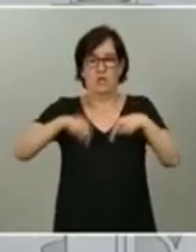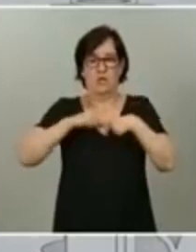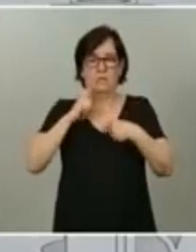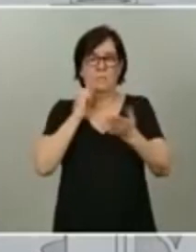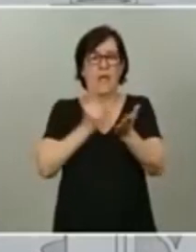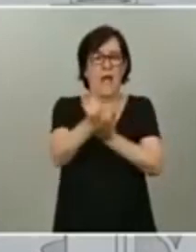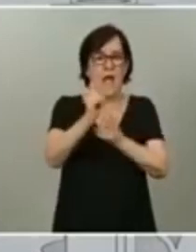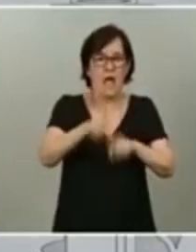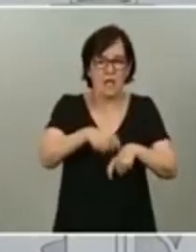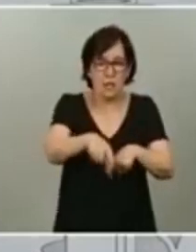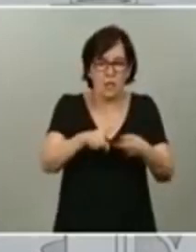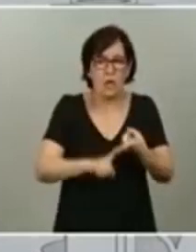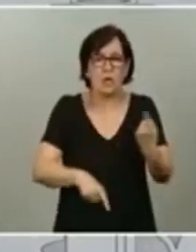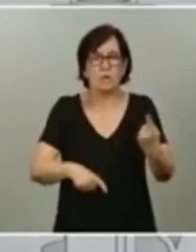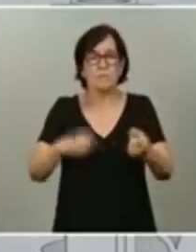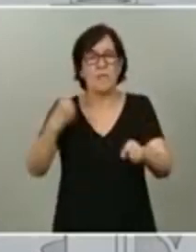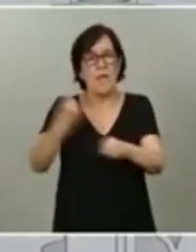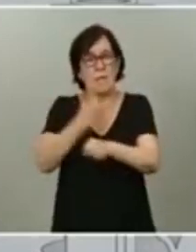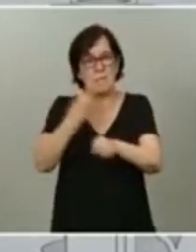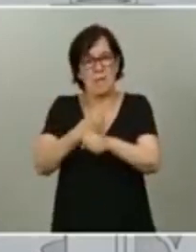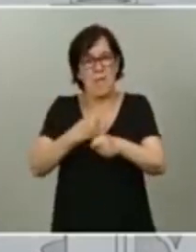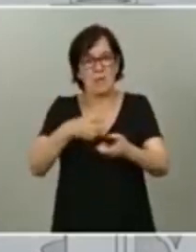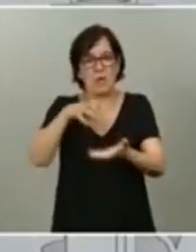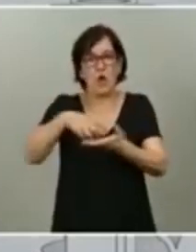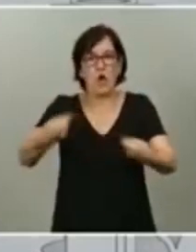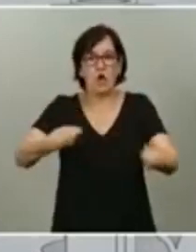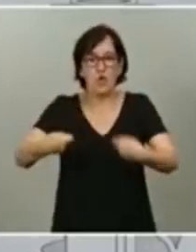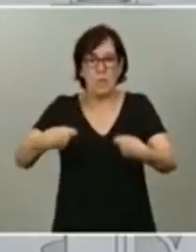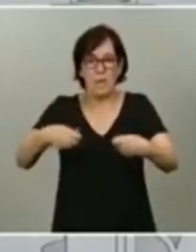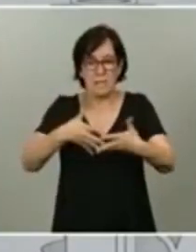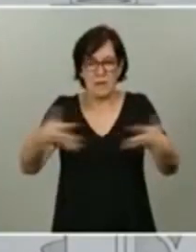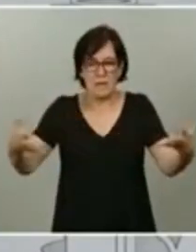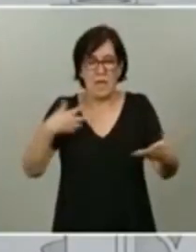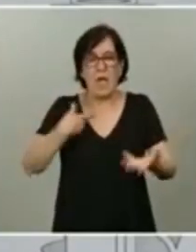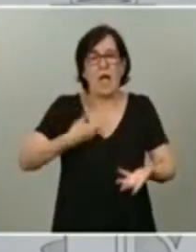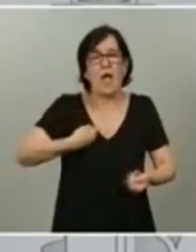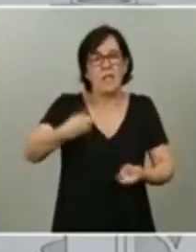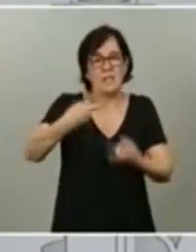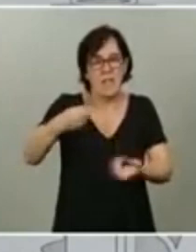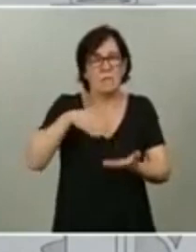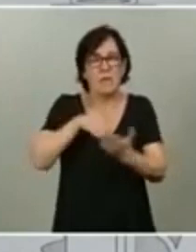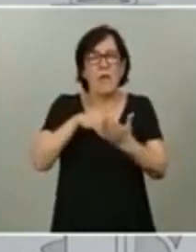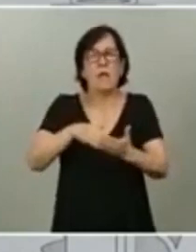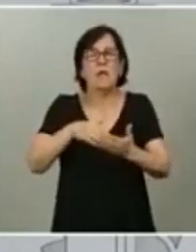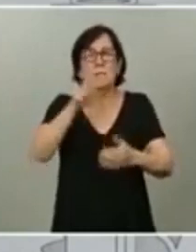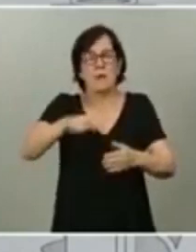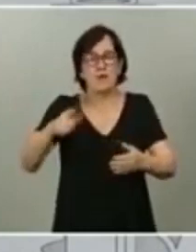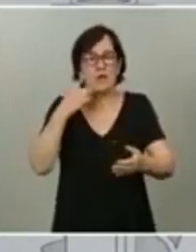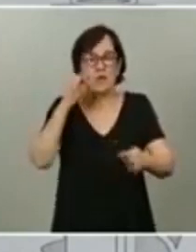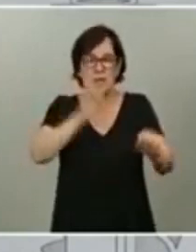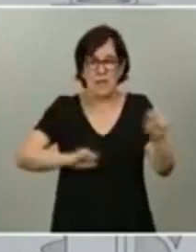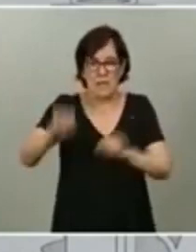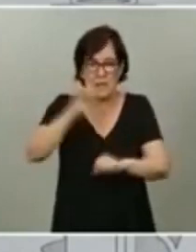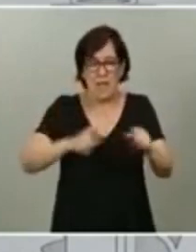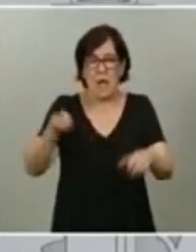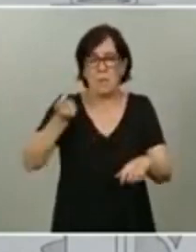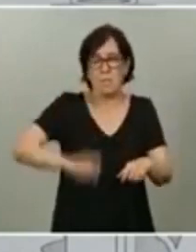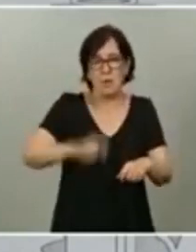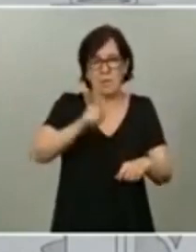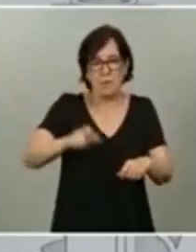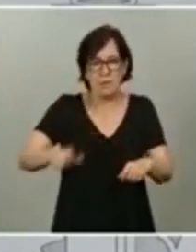a los empleados de supermercados, a los transportistas, al personal de limpieza, a los profesionales de las telecomunicaciones,